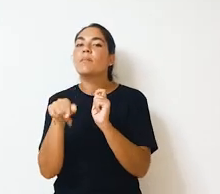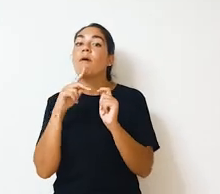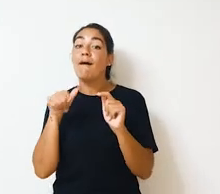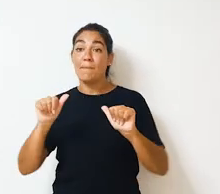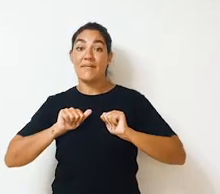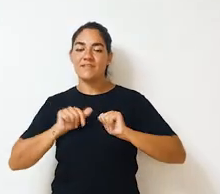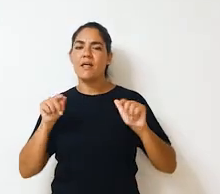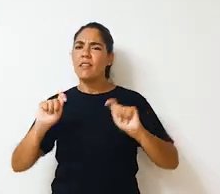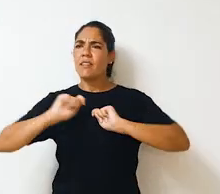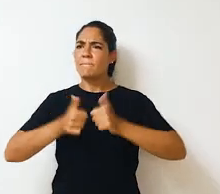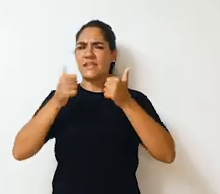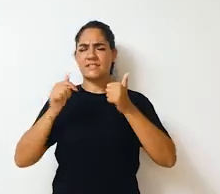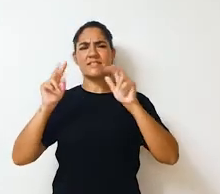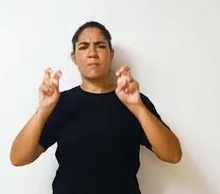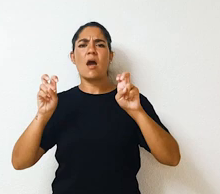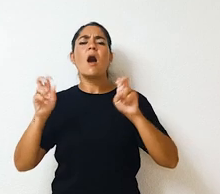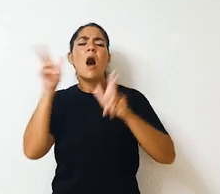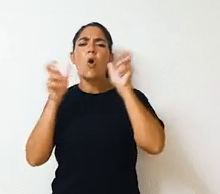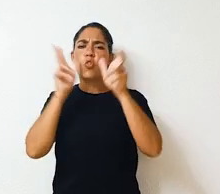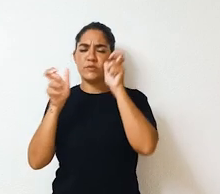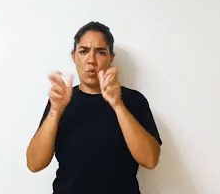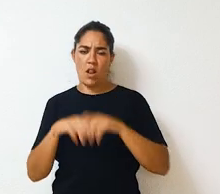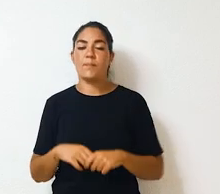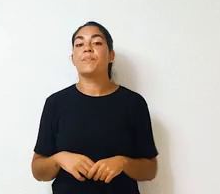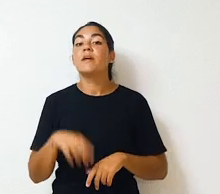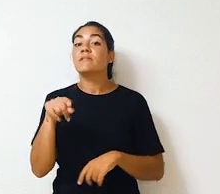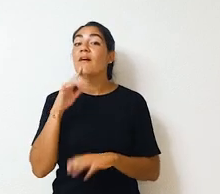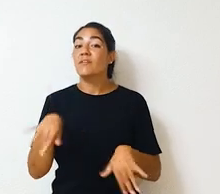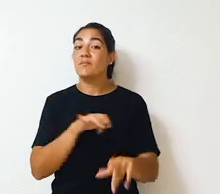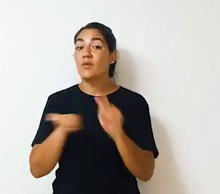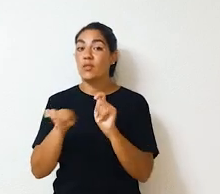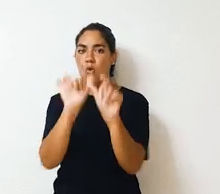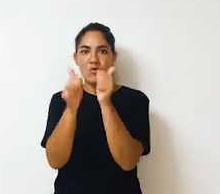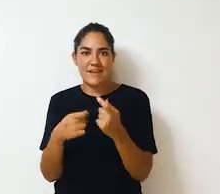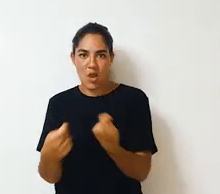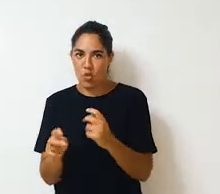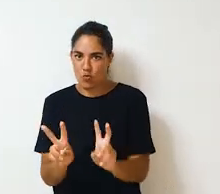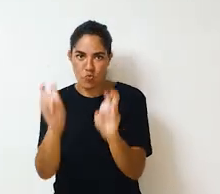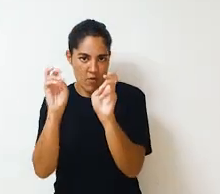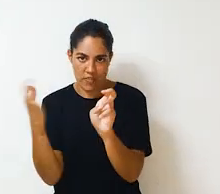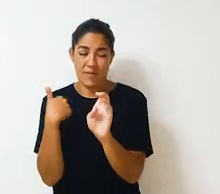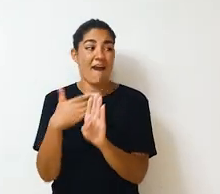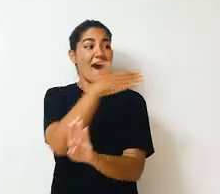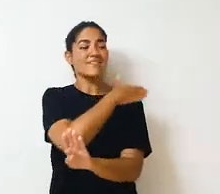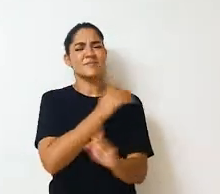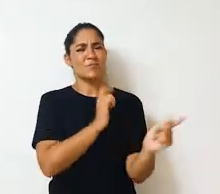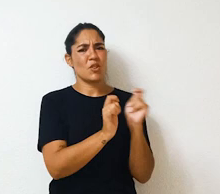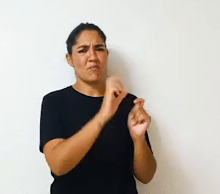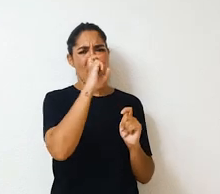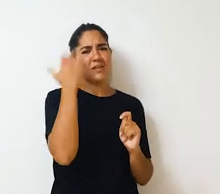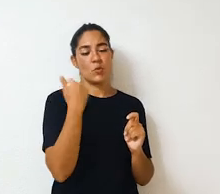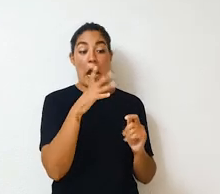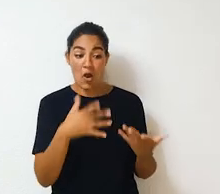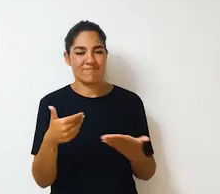formación en el ámbito audiovisual, por su peso cada vez más relevante en nuestra sociedad. El periodismo va a reinventarse como modelo de negocio. El viejo